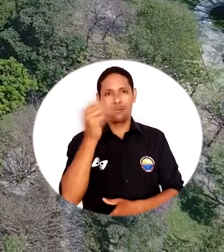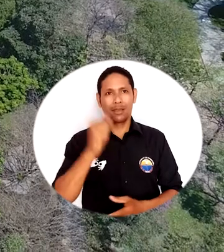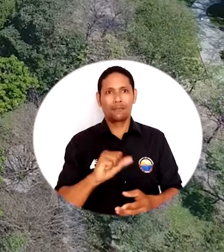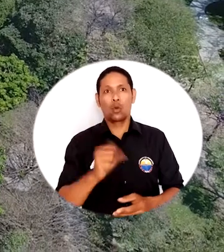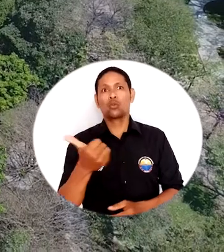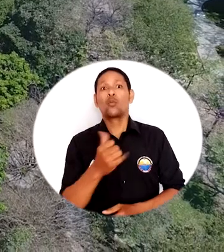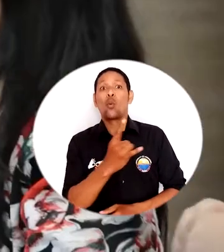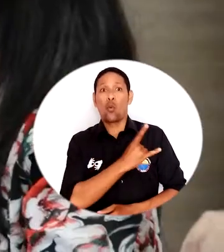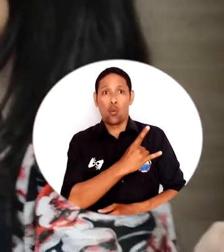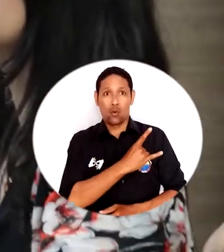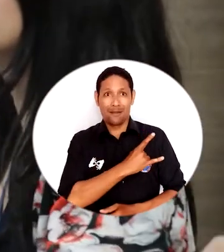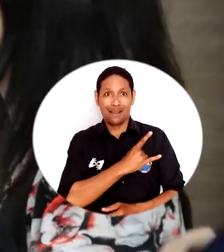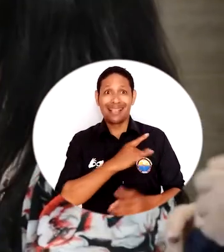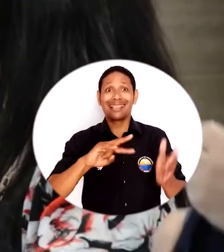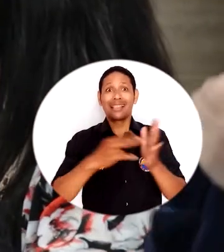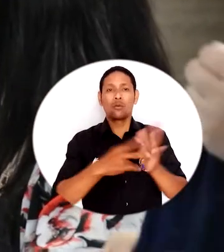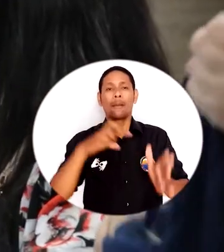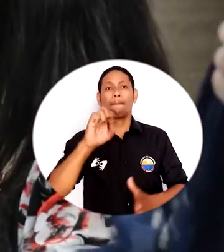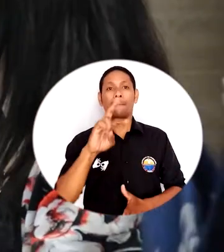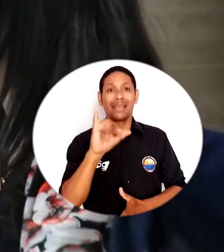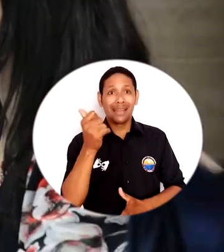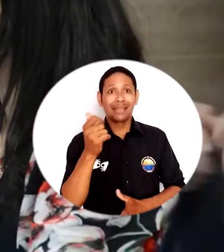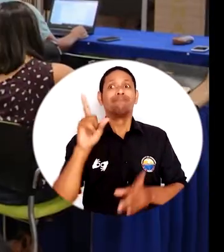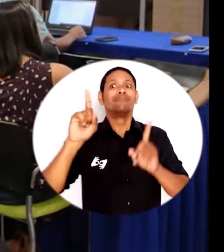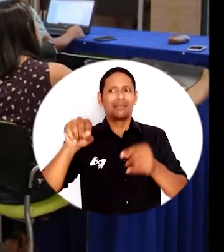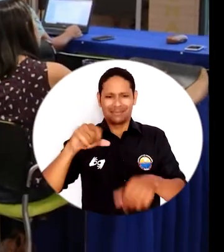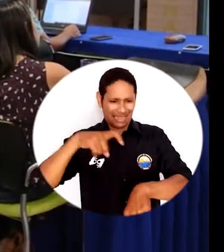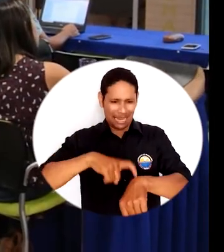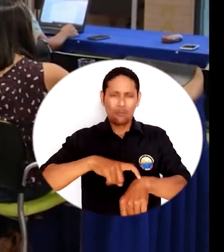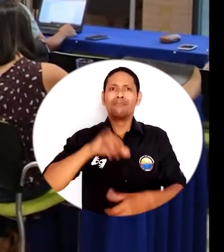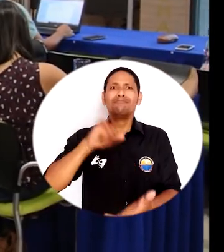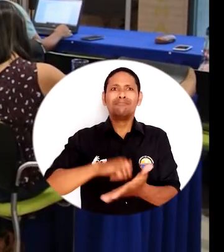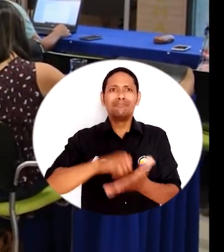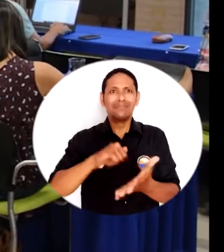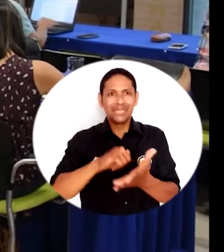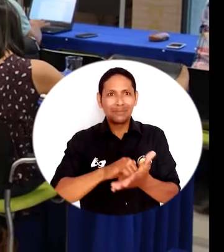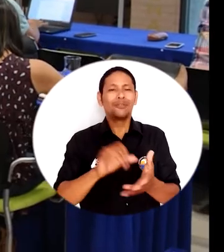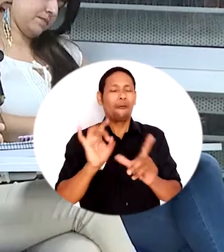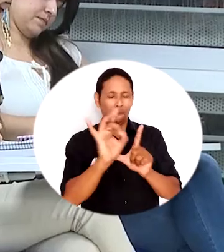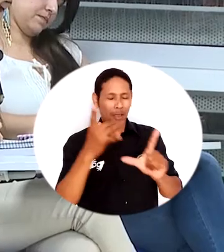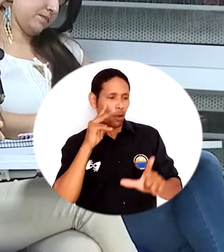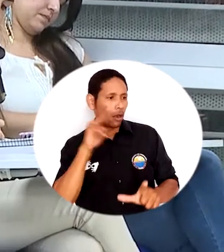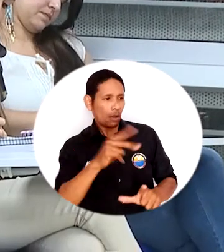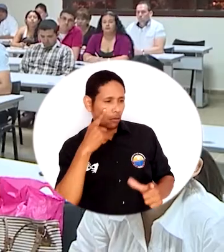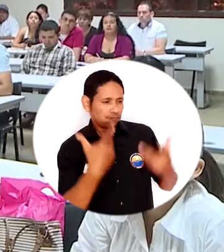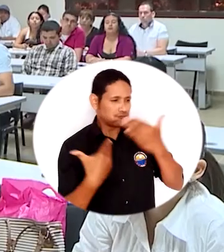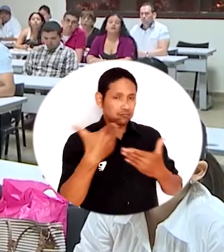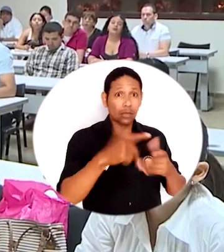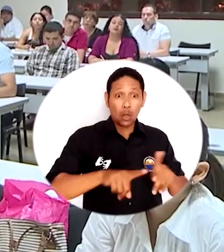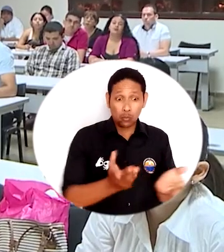Pedagógica y Tecnológica de Colombia y la Universidad Tecnológica de Pereira, se harán presentaciones de los aspectos académicos, de investigación,